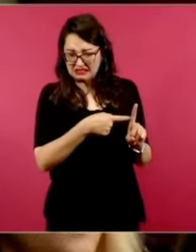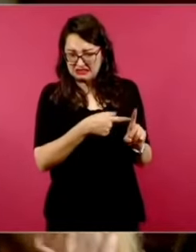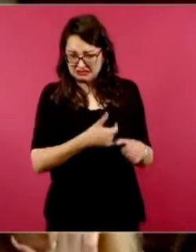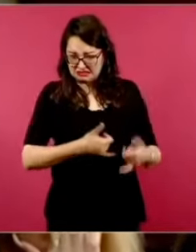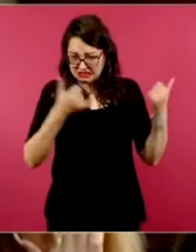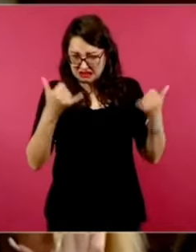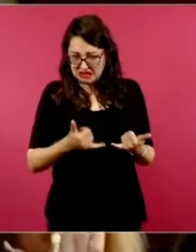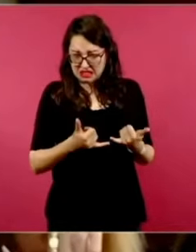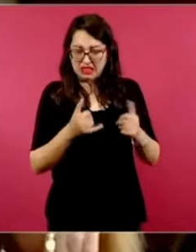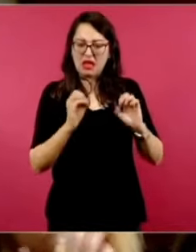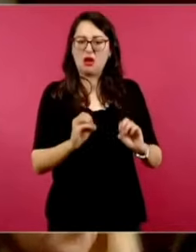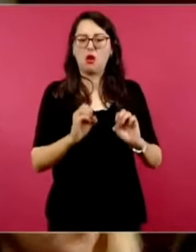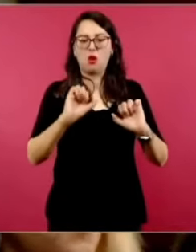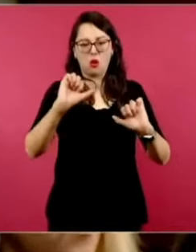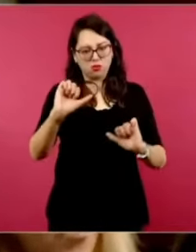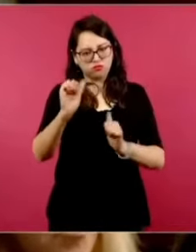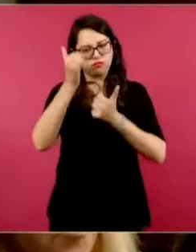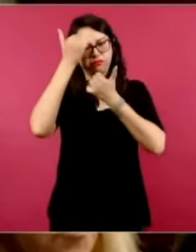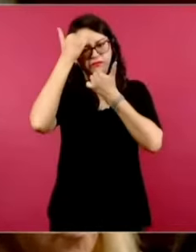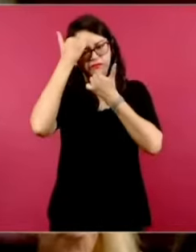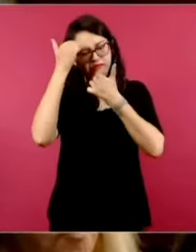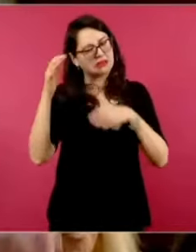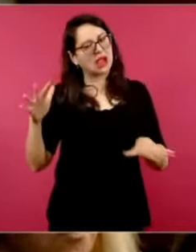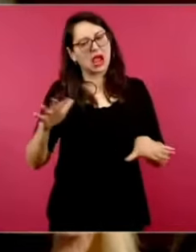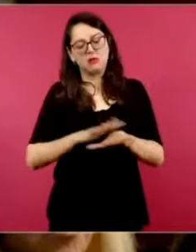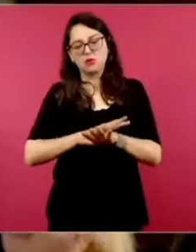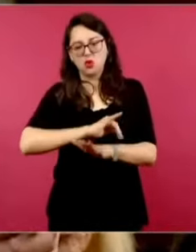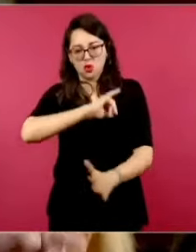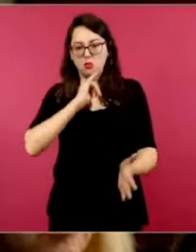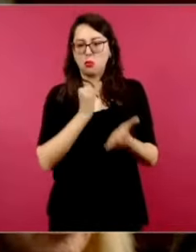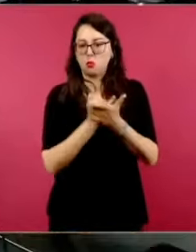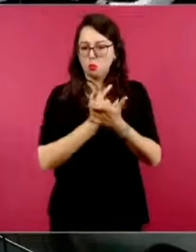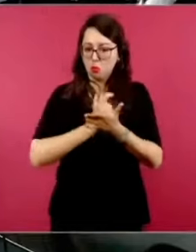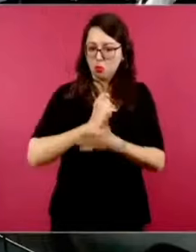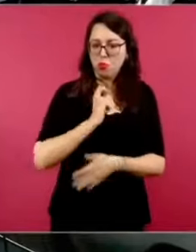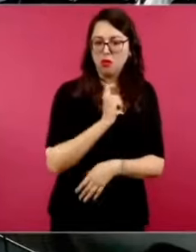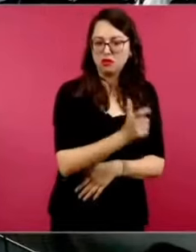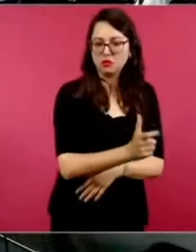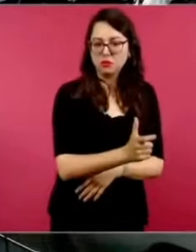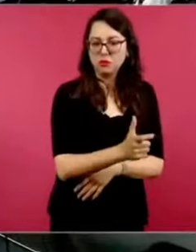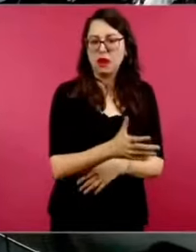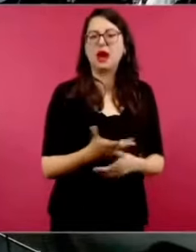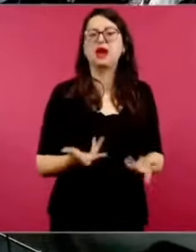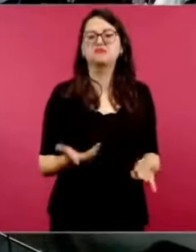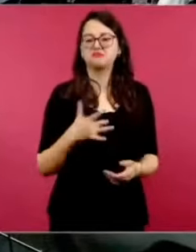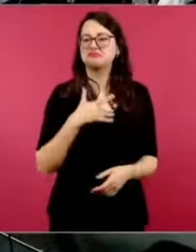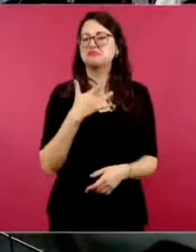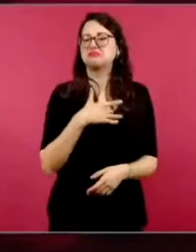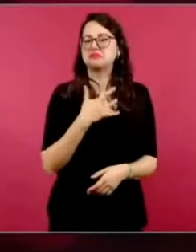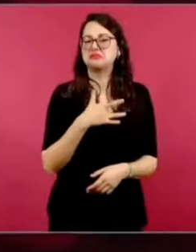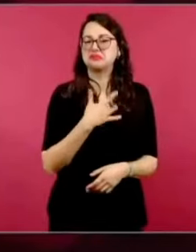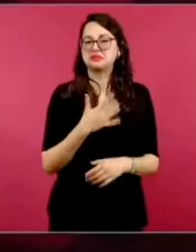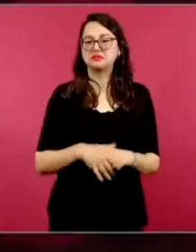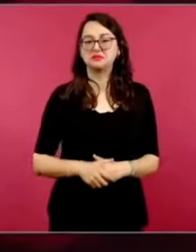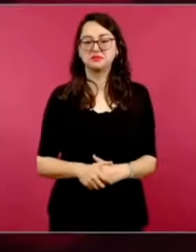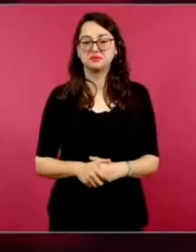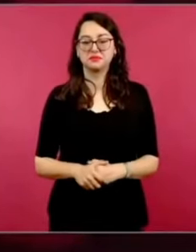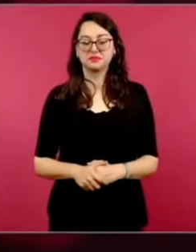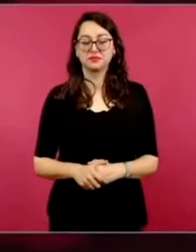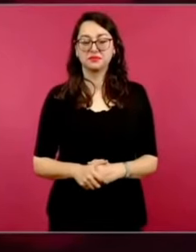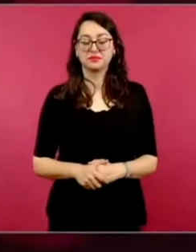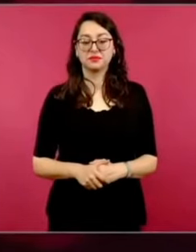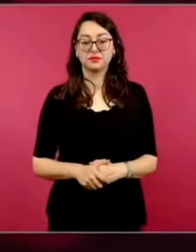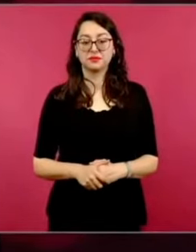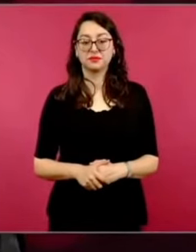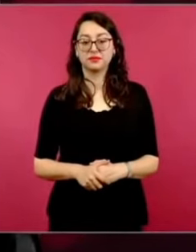Aramburuzabala y pague lo que debe? Gracias, presidente. No